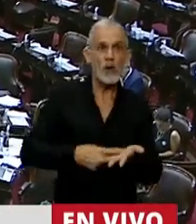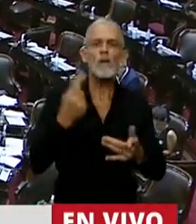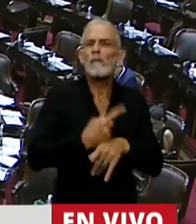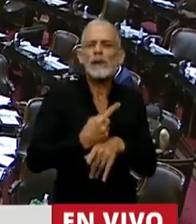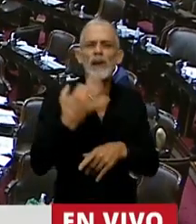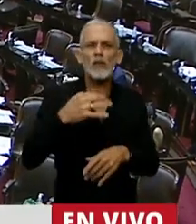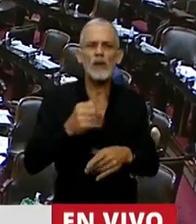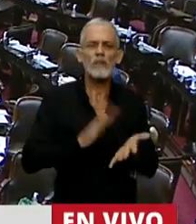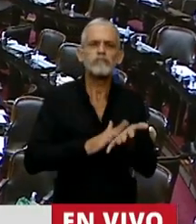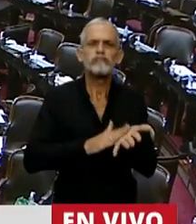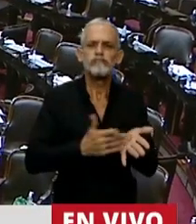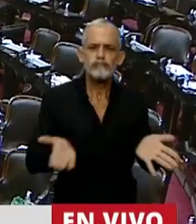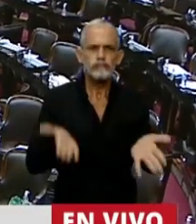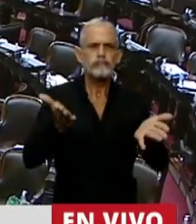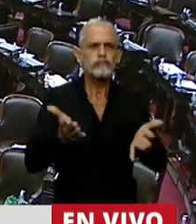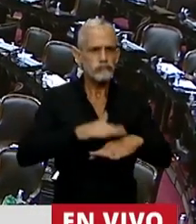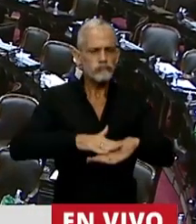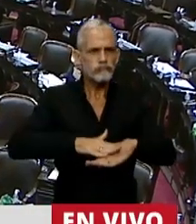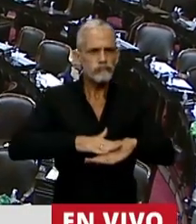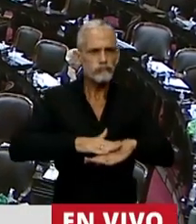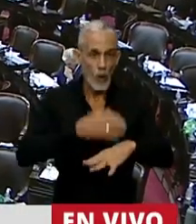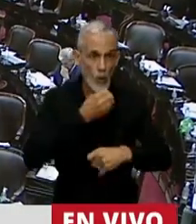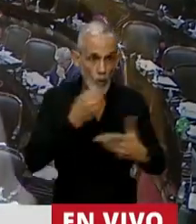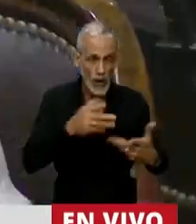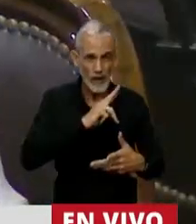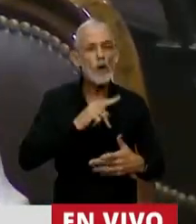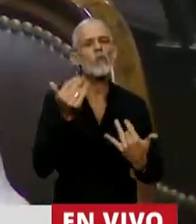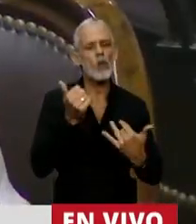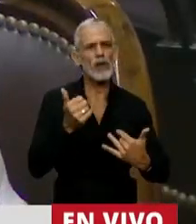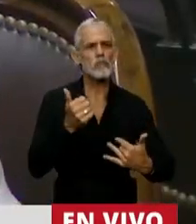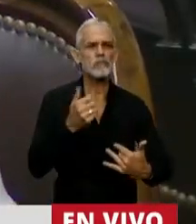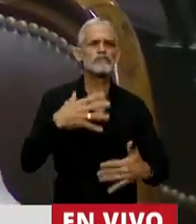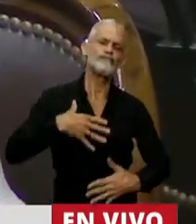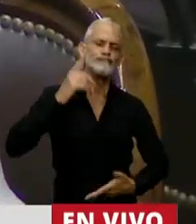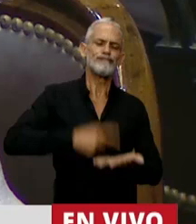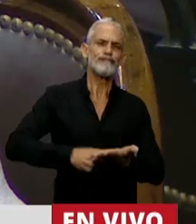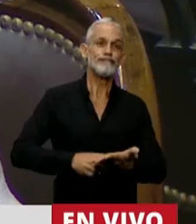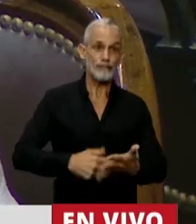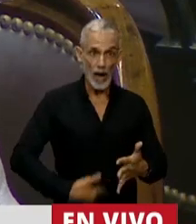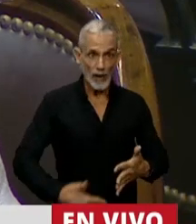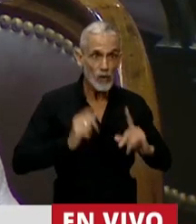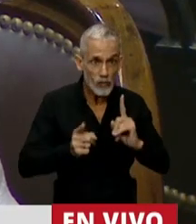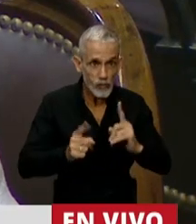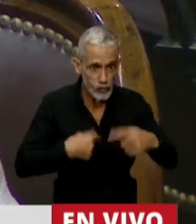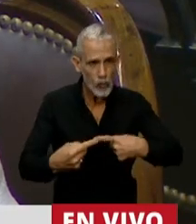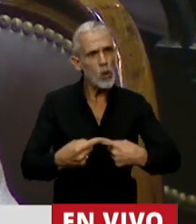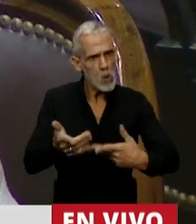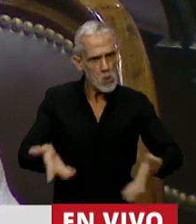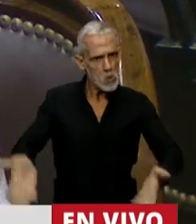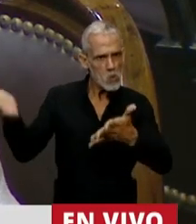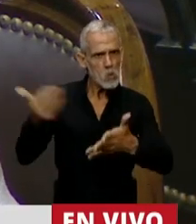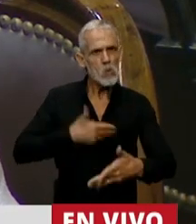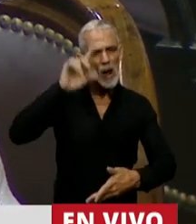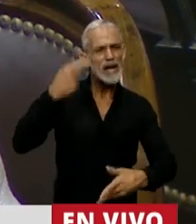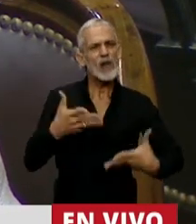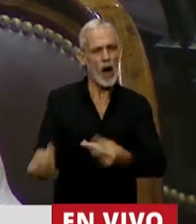garantizar las condiciones necesarias para que cualquiera pueda continuar con su embarazo en cualquier contexto, si así